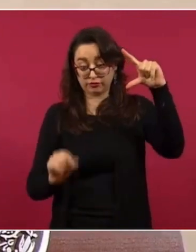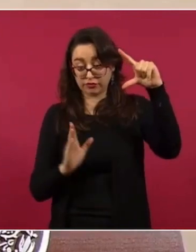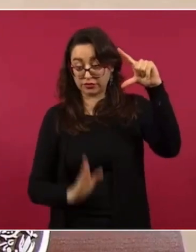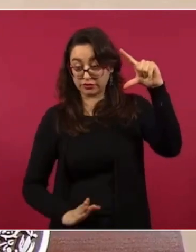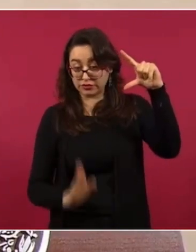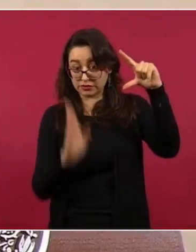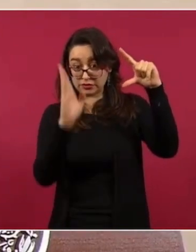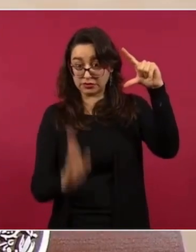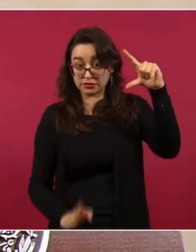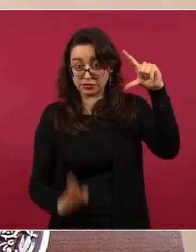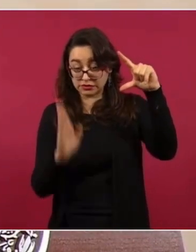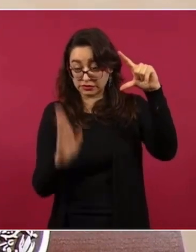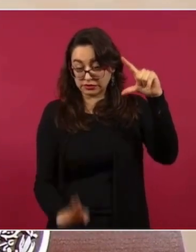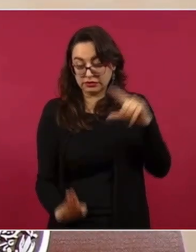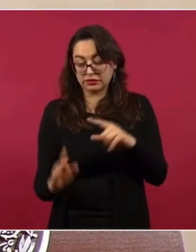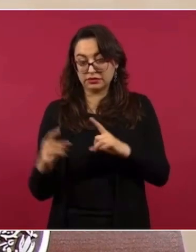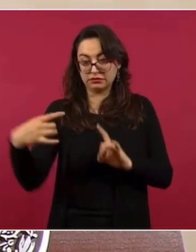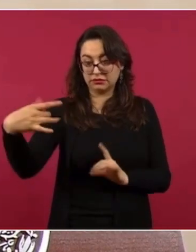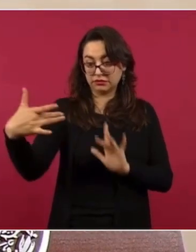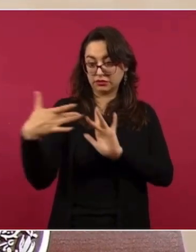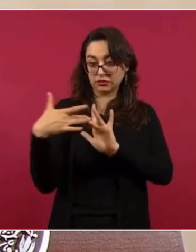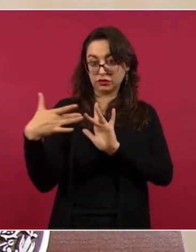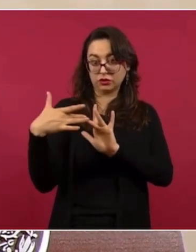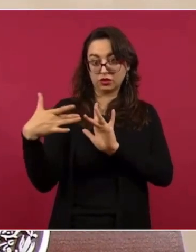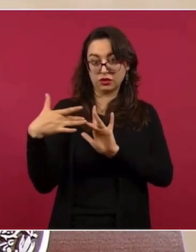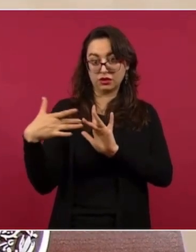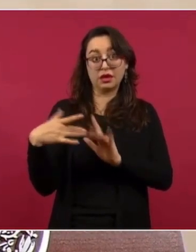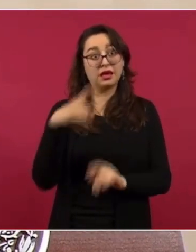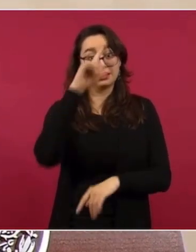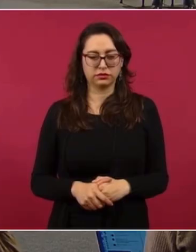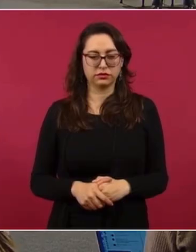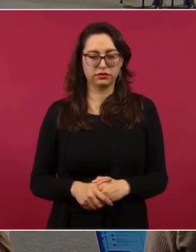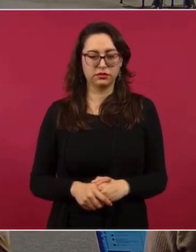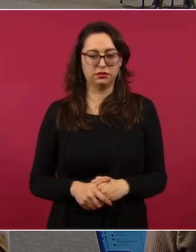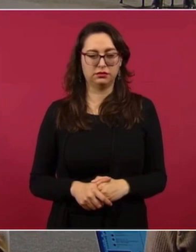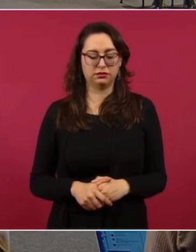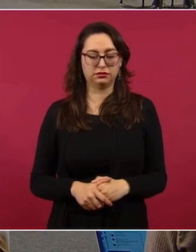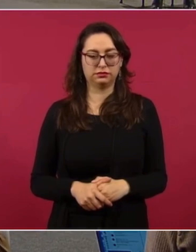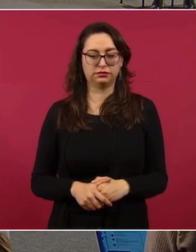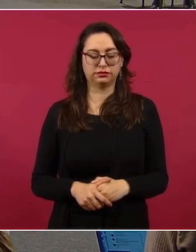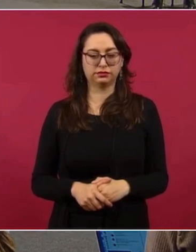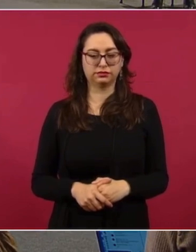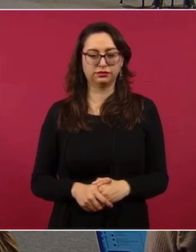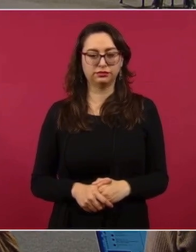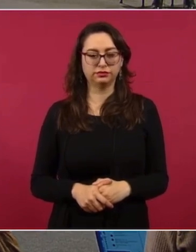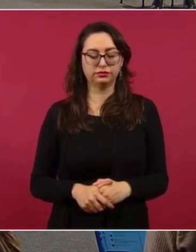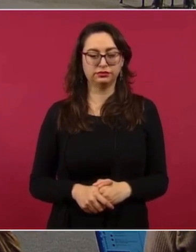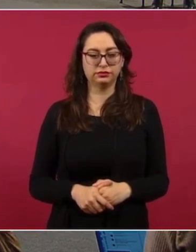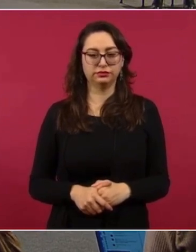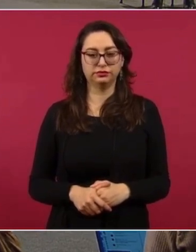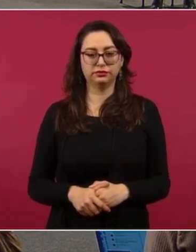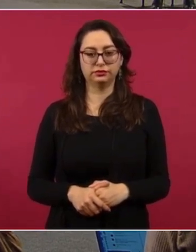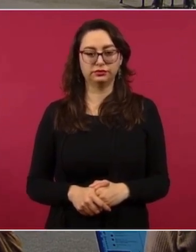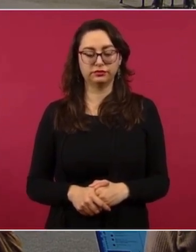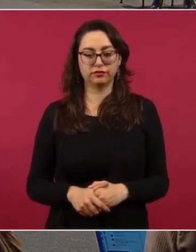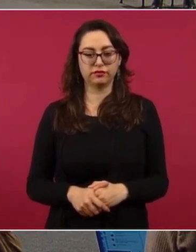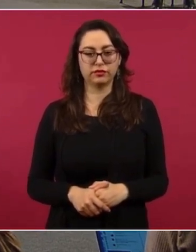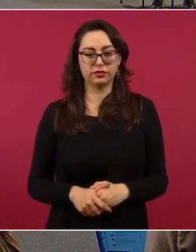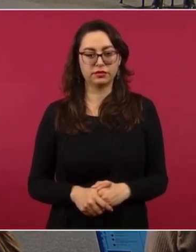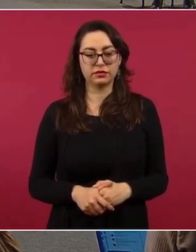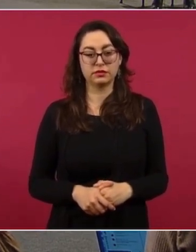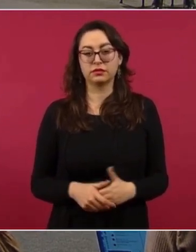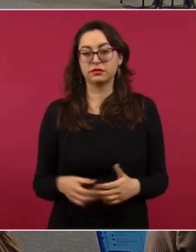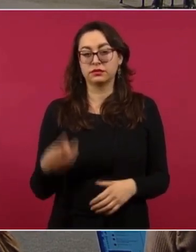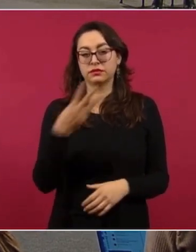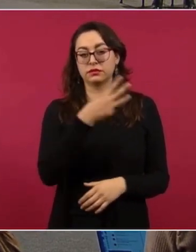dominio estadounidense. Es esto. Son